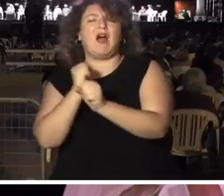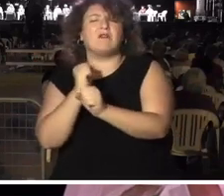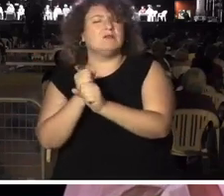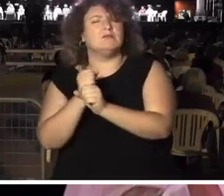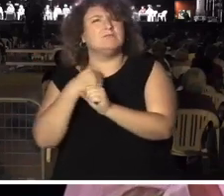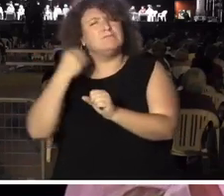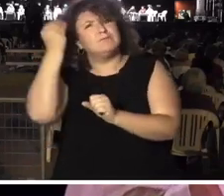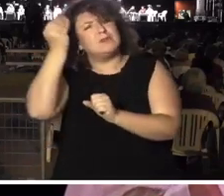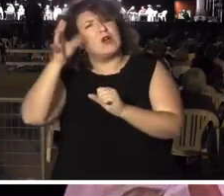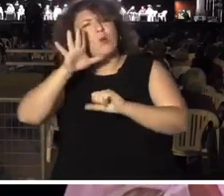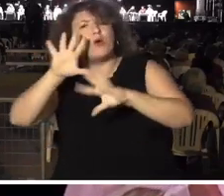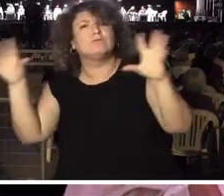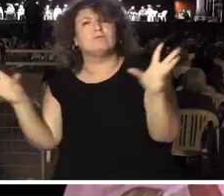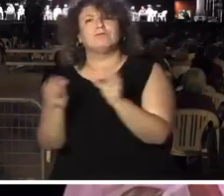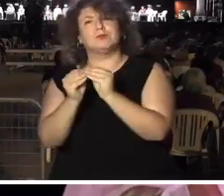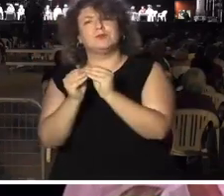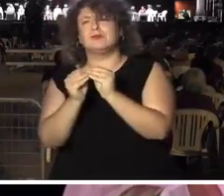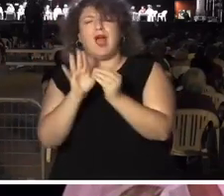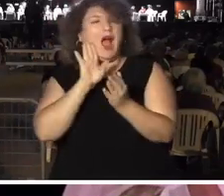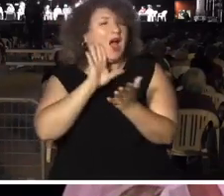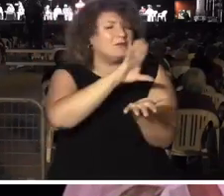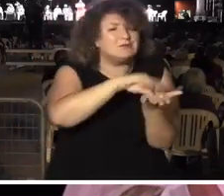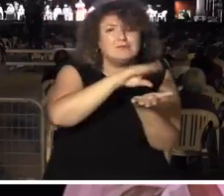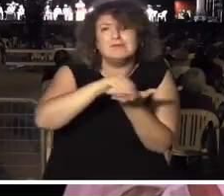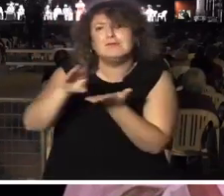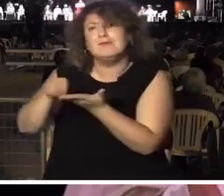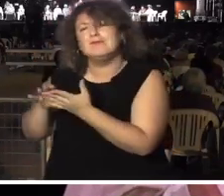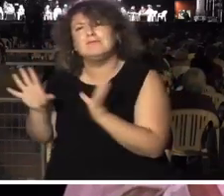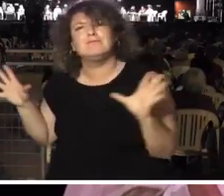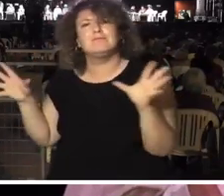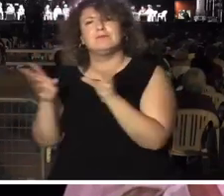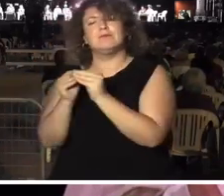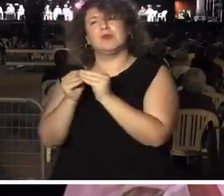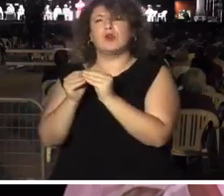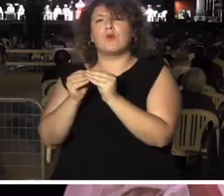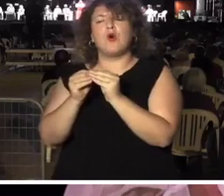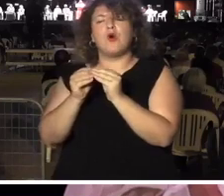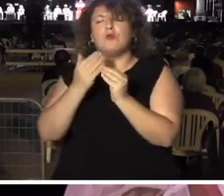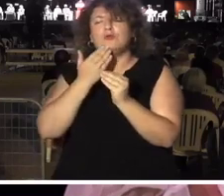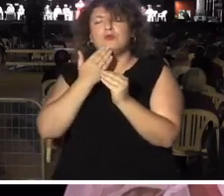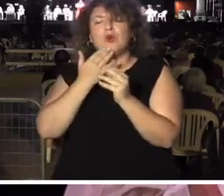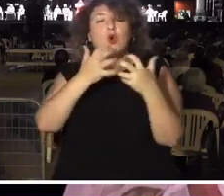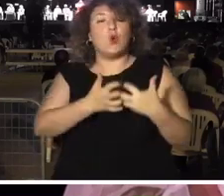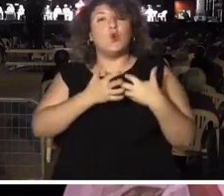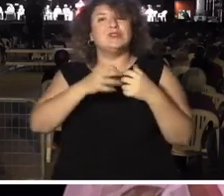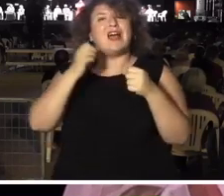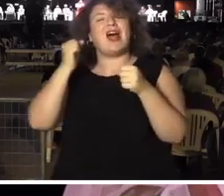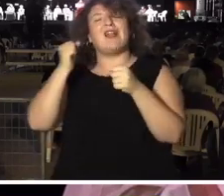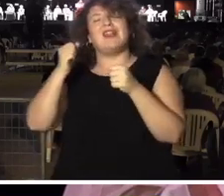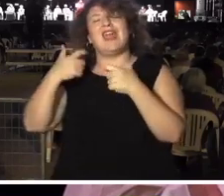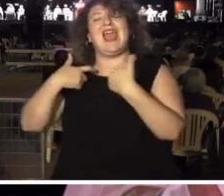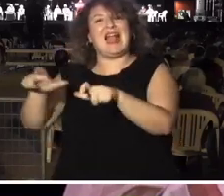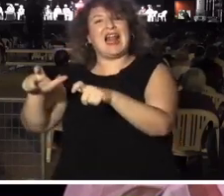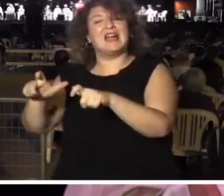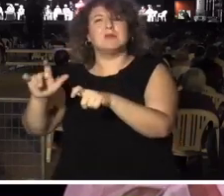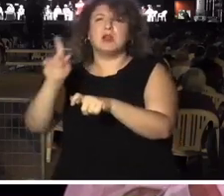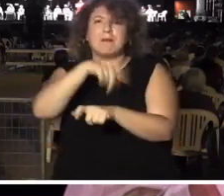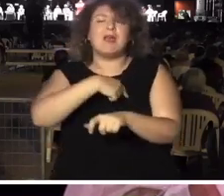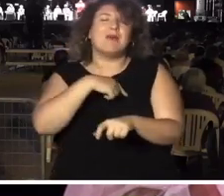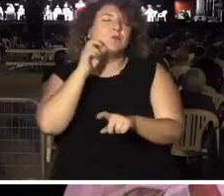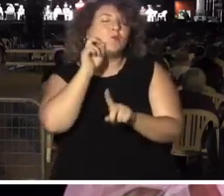nueva síntesis, es decir, que pensara la lucha de clases, también incorporando la mirada ecofeminista,